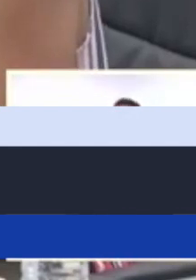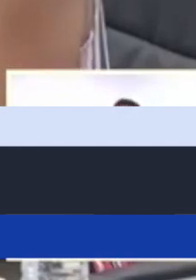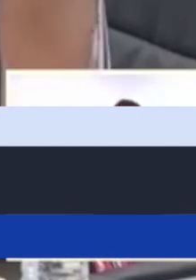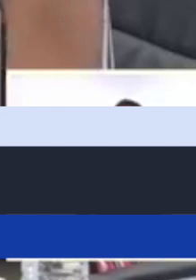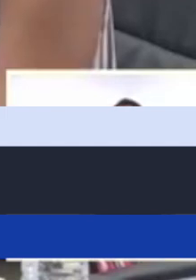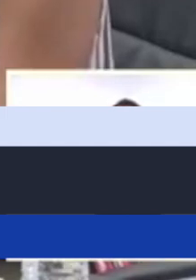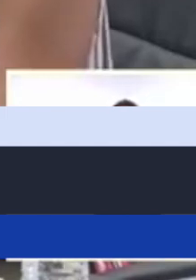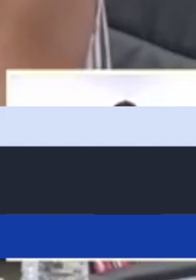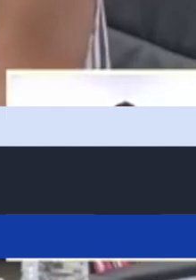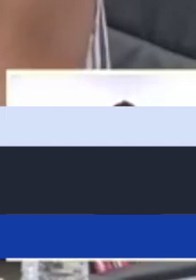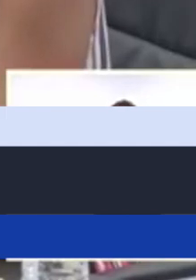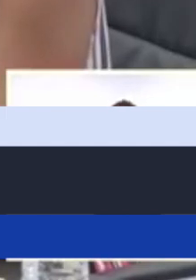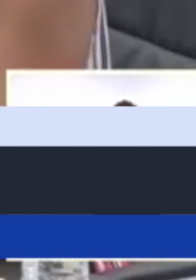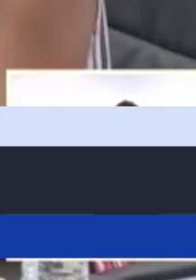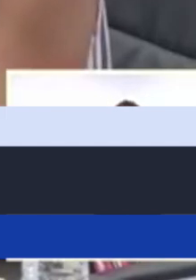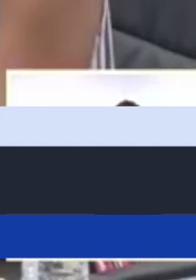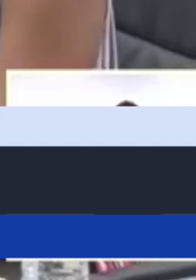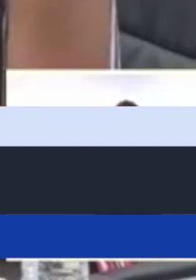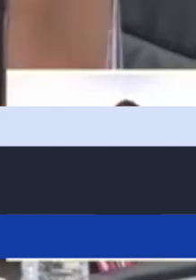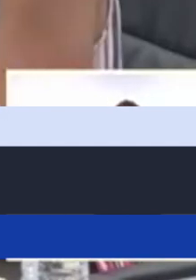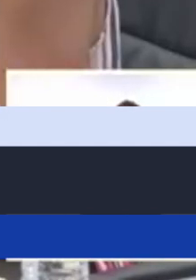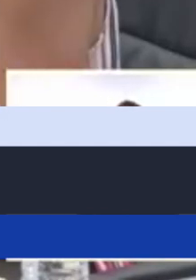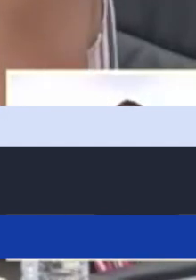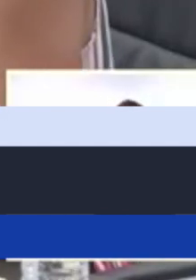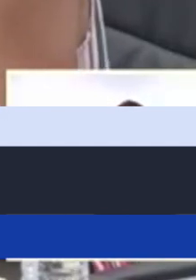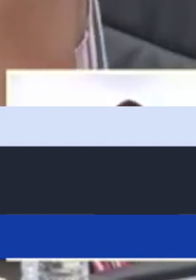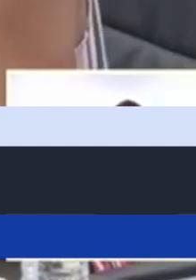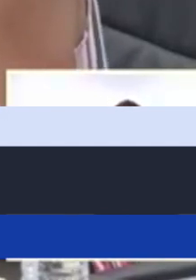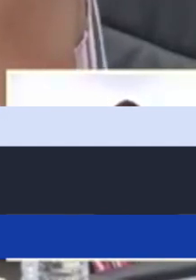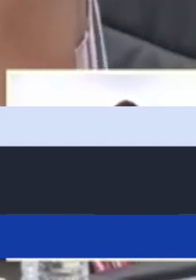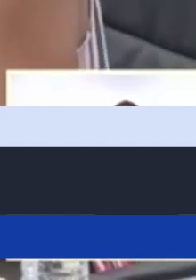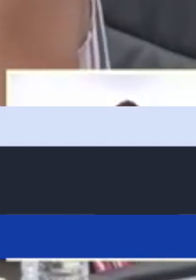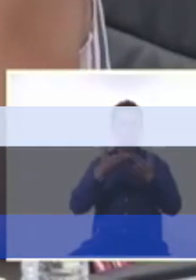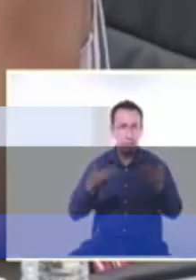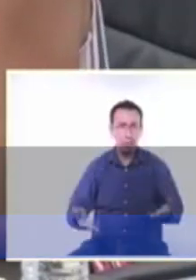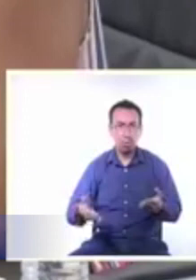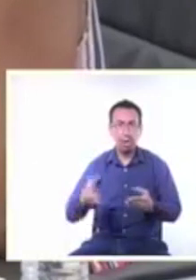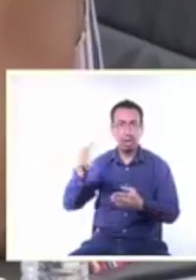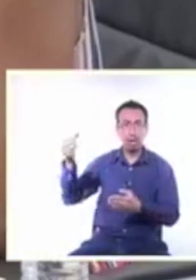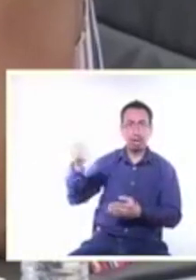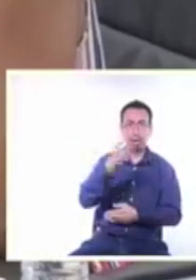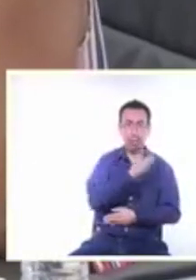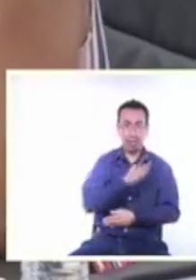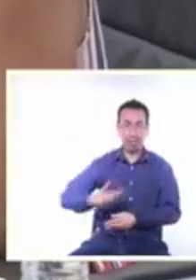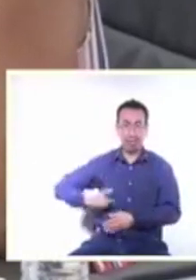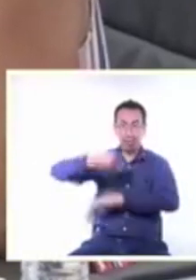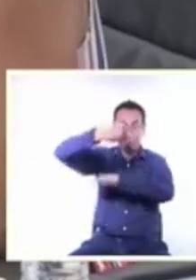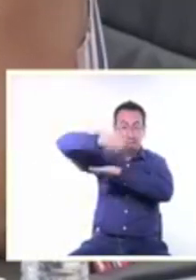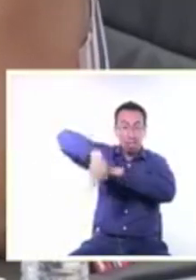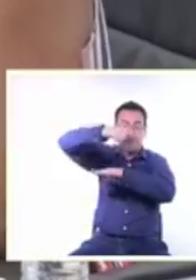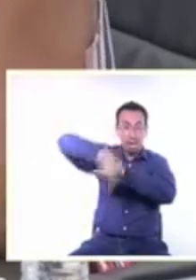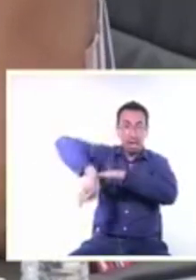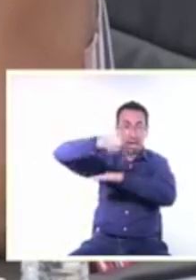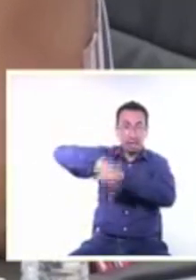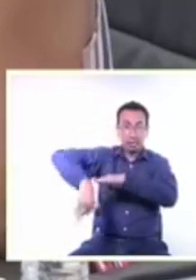democracia cada vez más incluyente y la designación de la presidencia provisional en esta